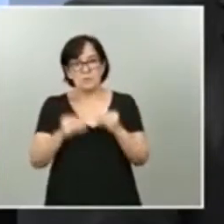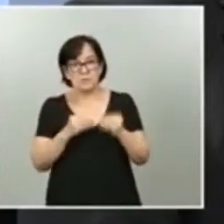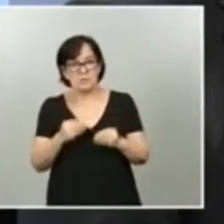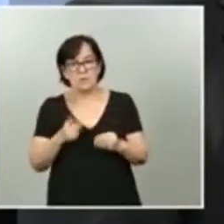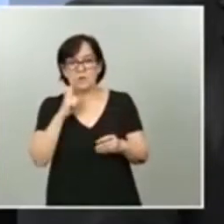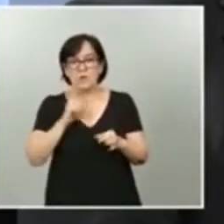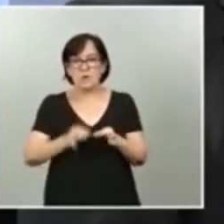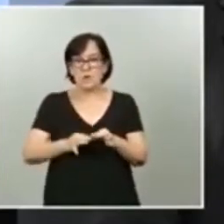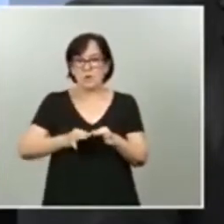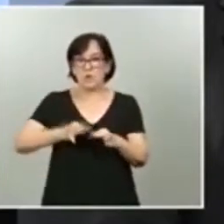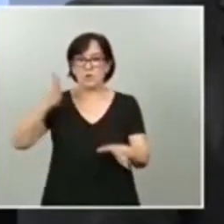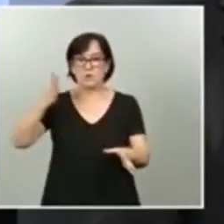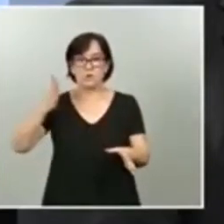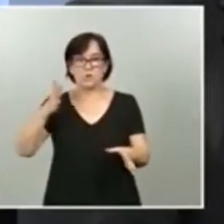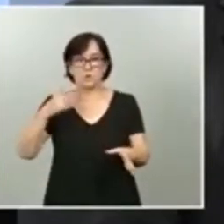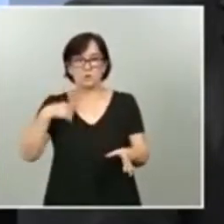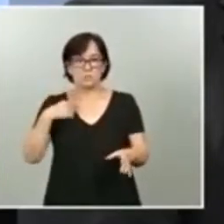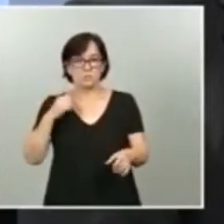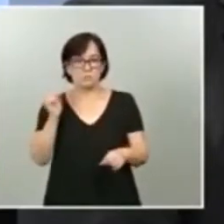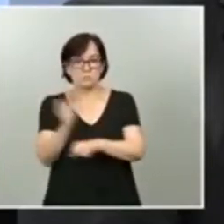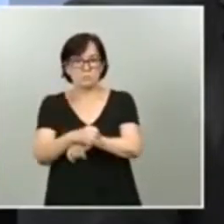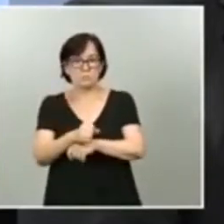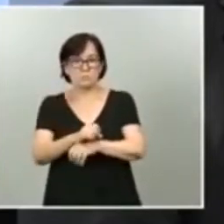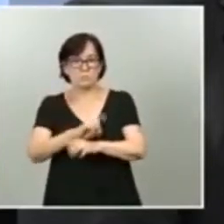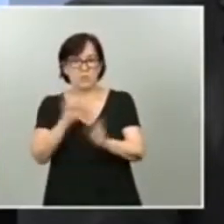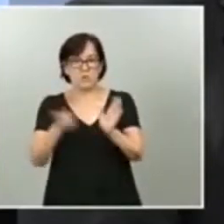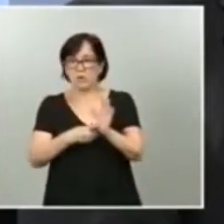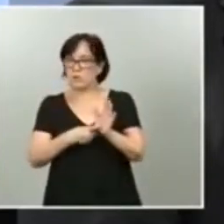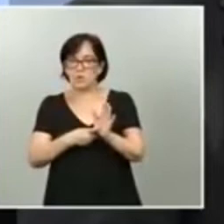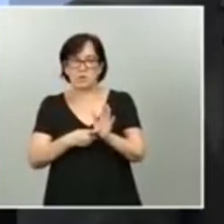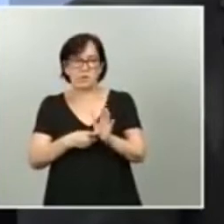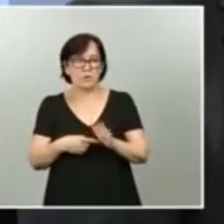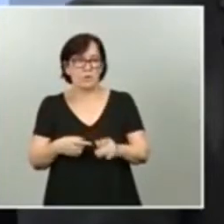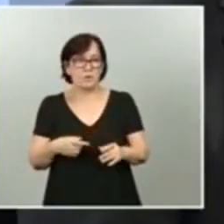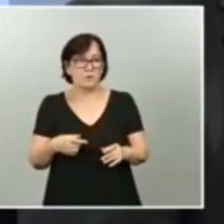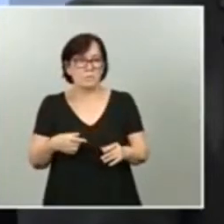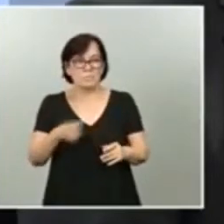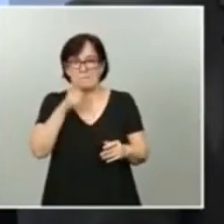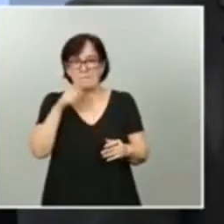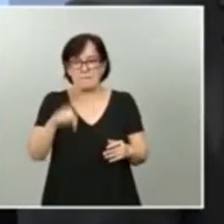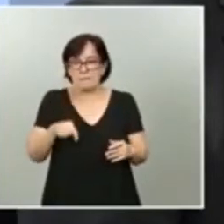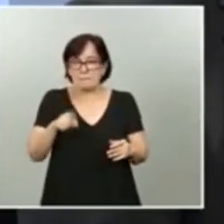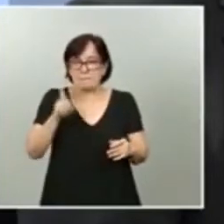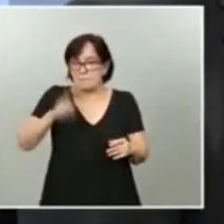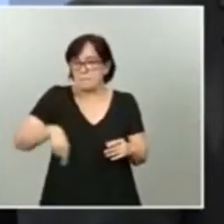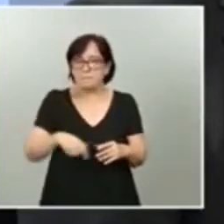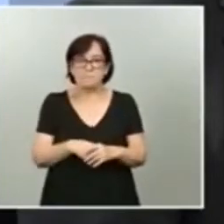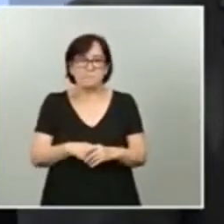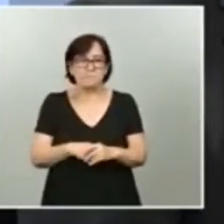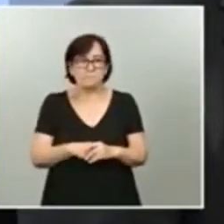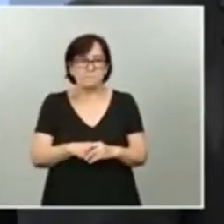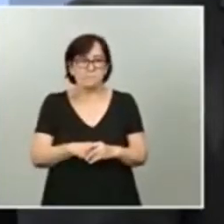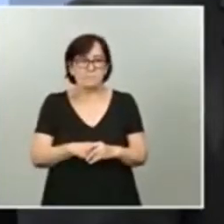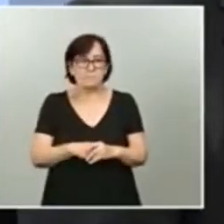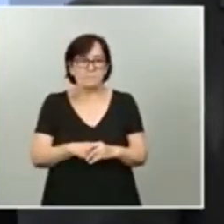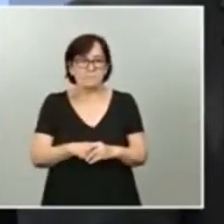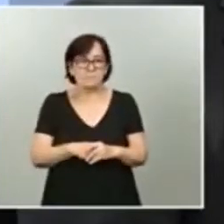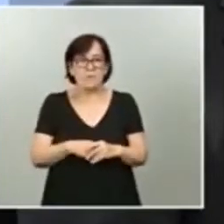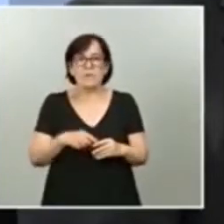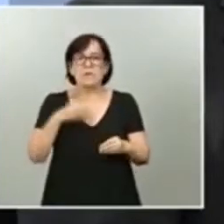impunidad absoluta. Creo que en este caso, además, lo único que estaba haciendo es